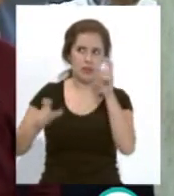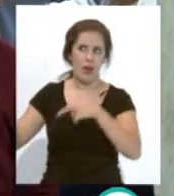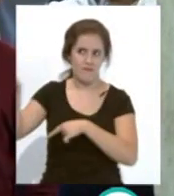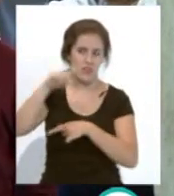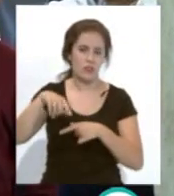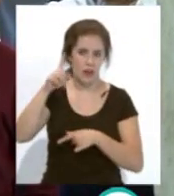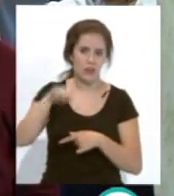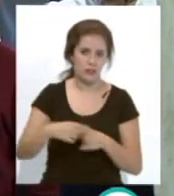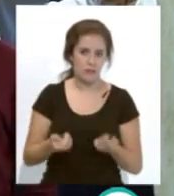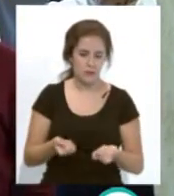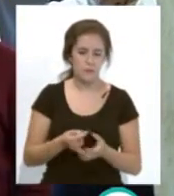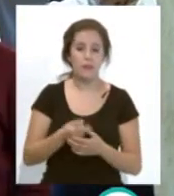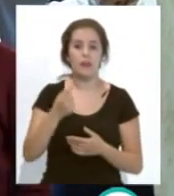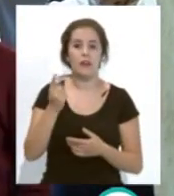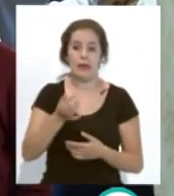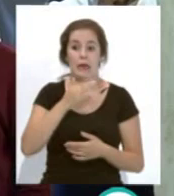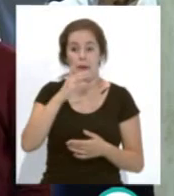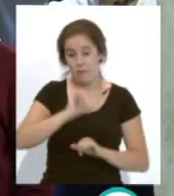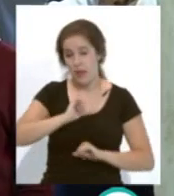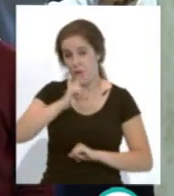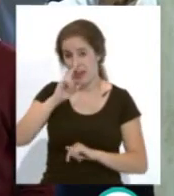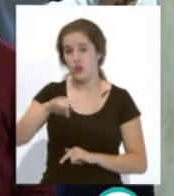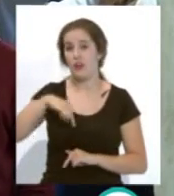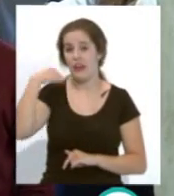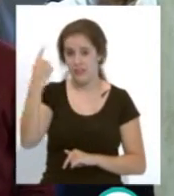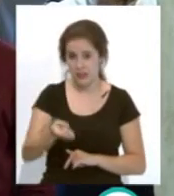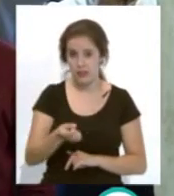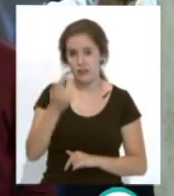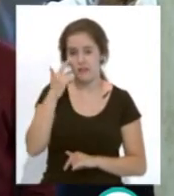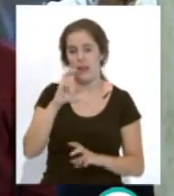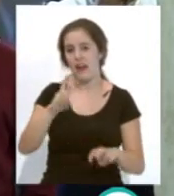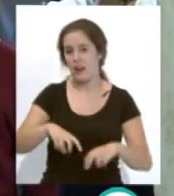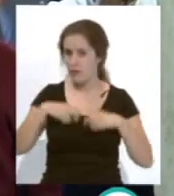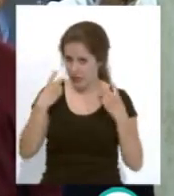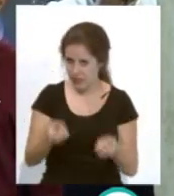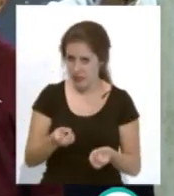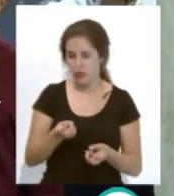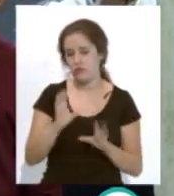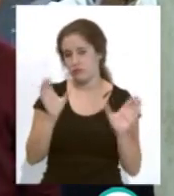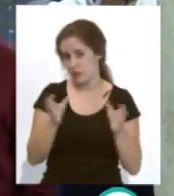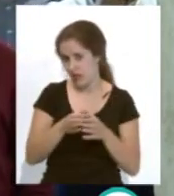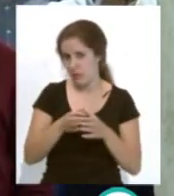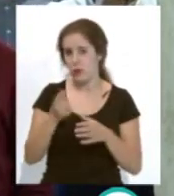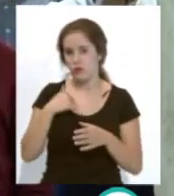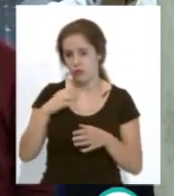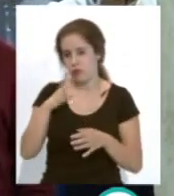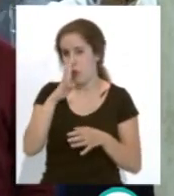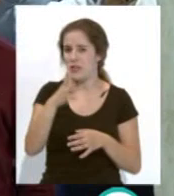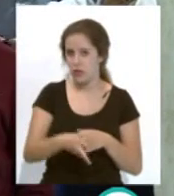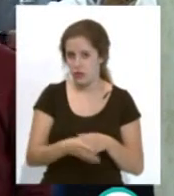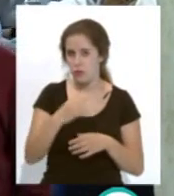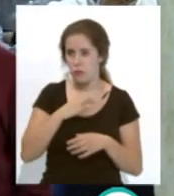nos lo merecemos y yo espero que el año que viene como ya saben hay renovación en el equipo de gobierno yo llevo cuatro años